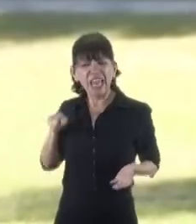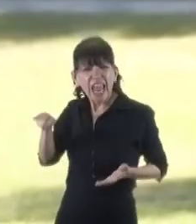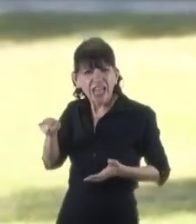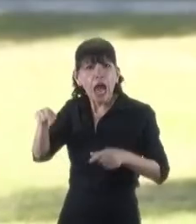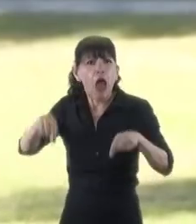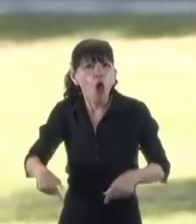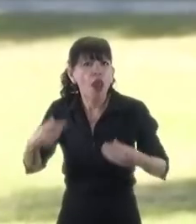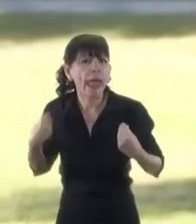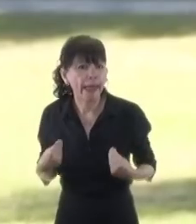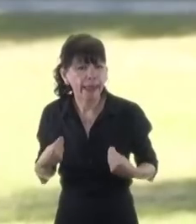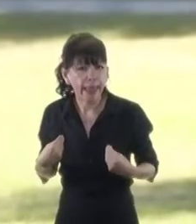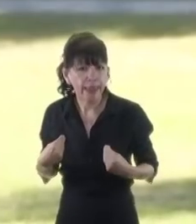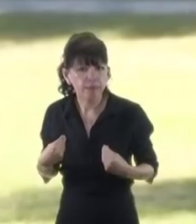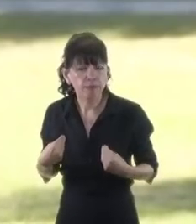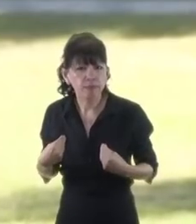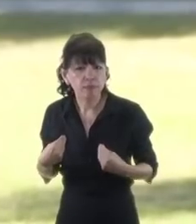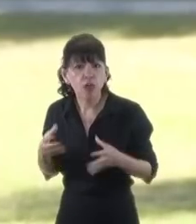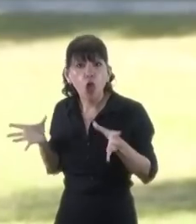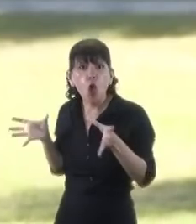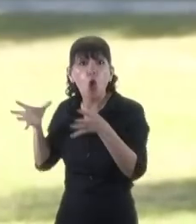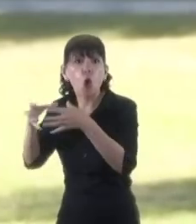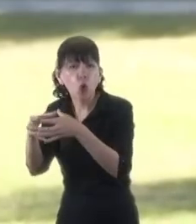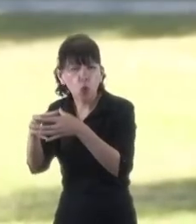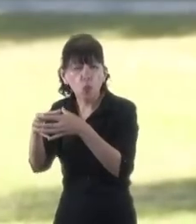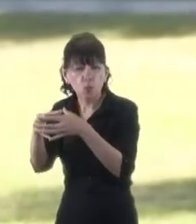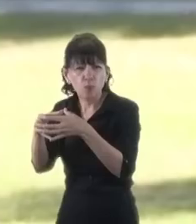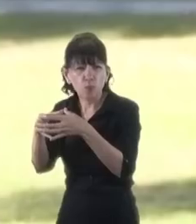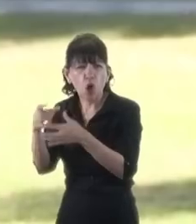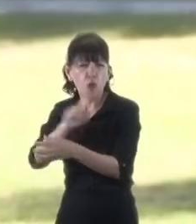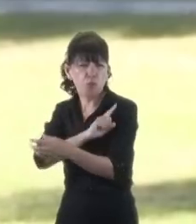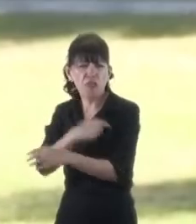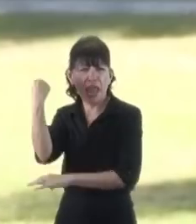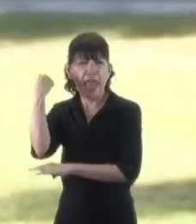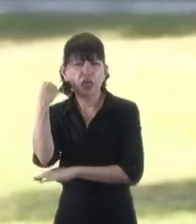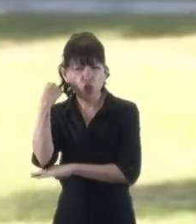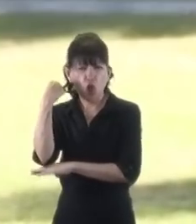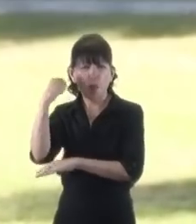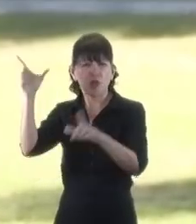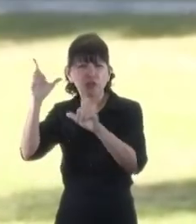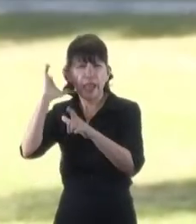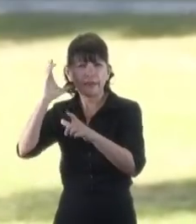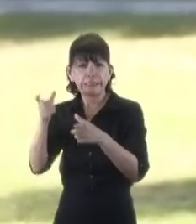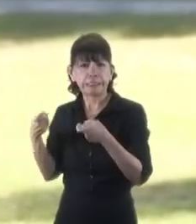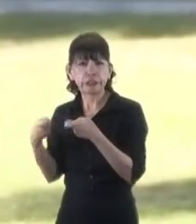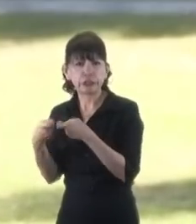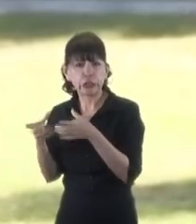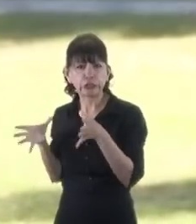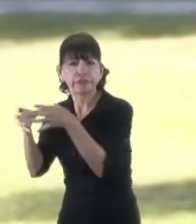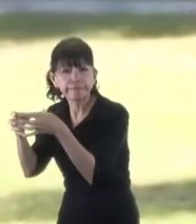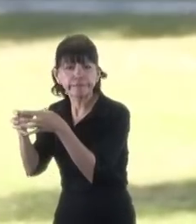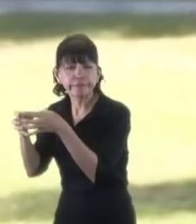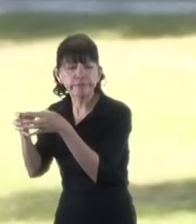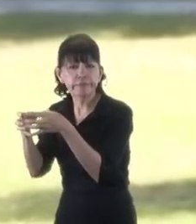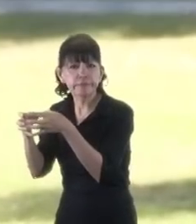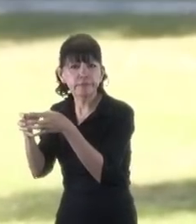y de los grupos concentrados de poder económico y mediático. Además de